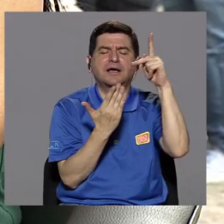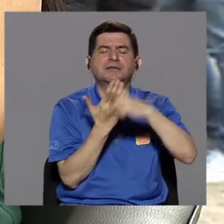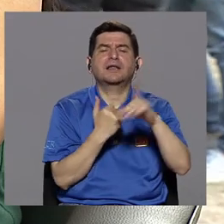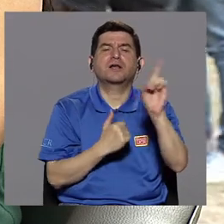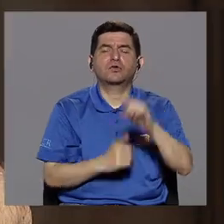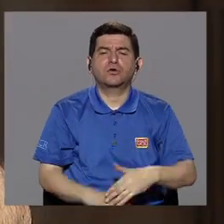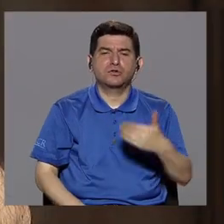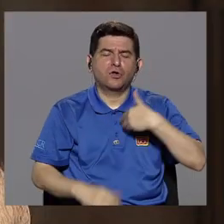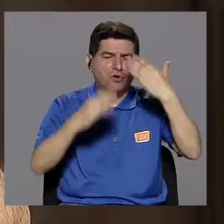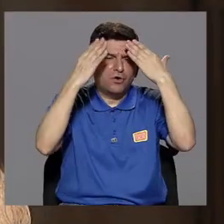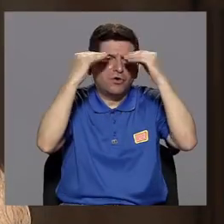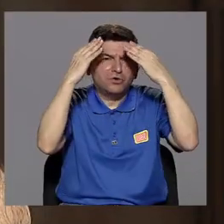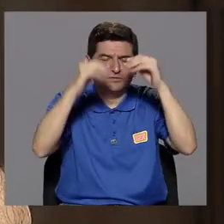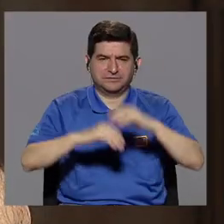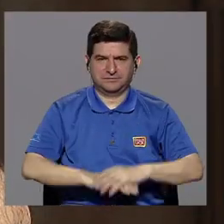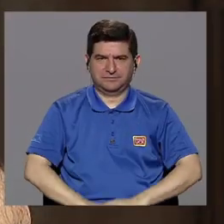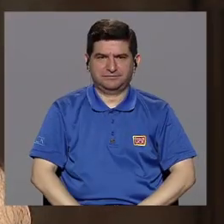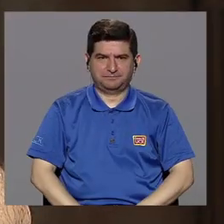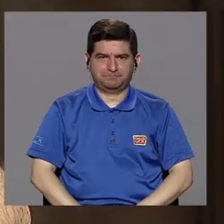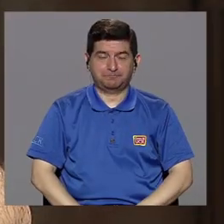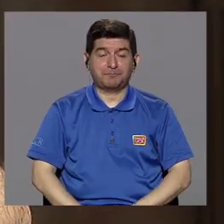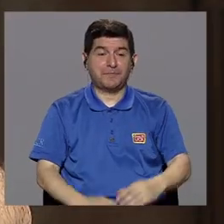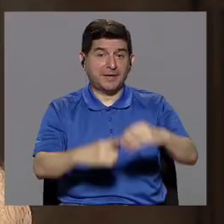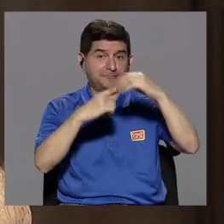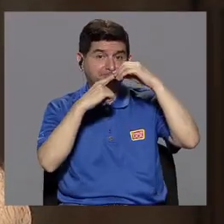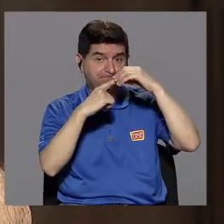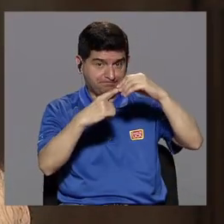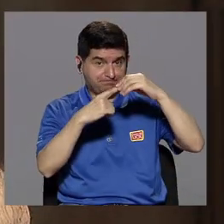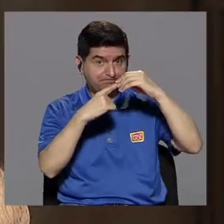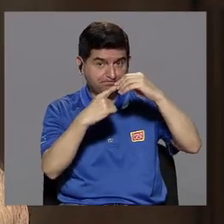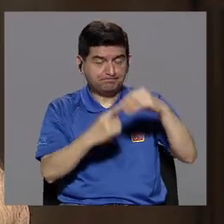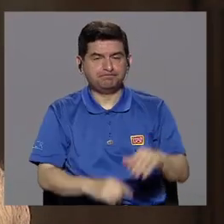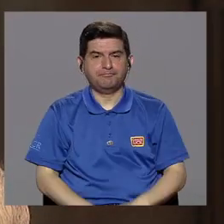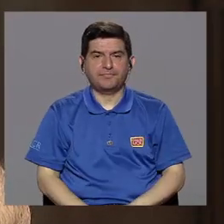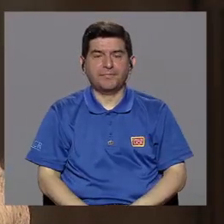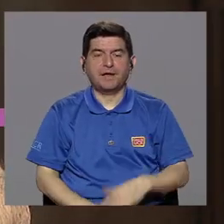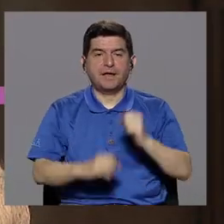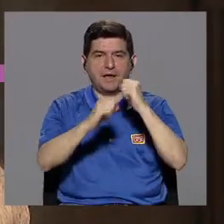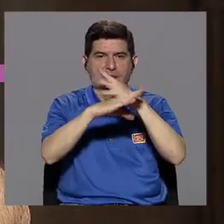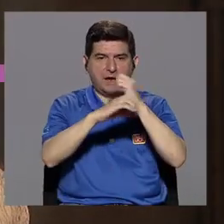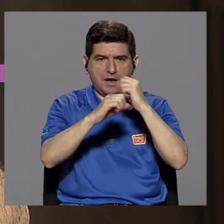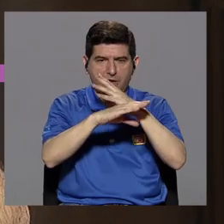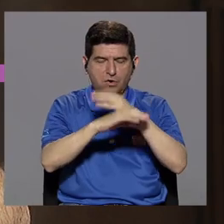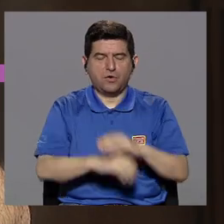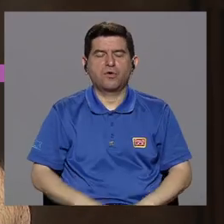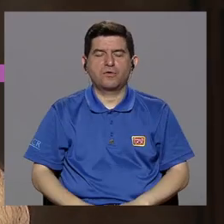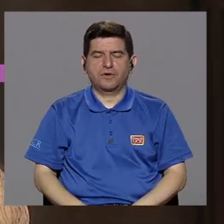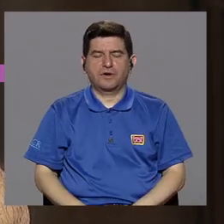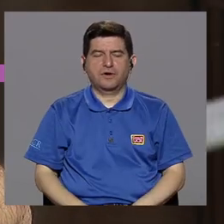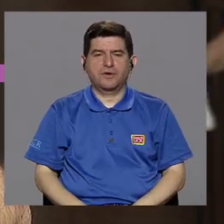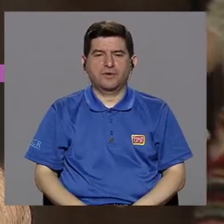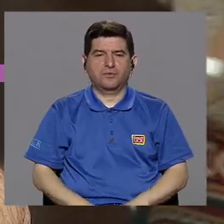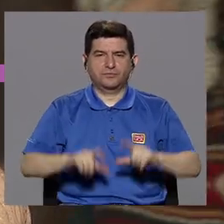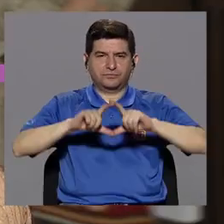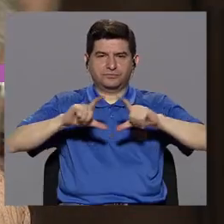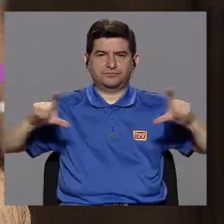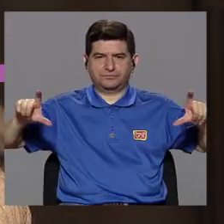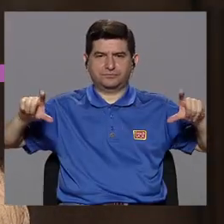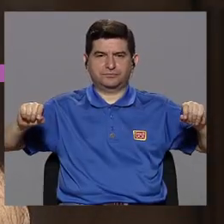información? Bueno, principalmente en nuestro correo electrónico en movimientoradiou